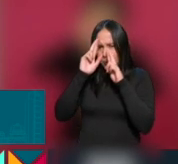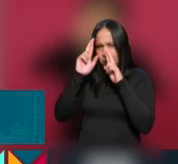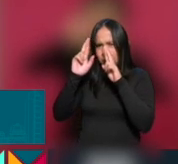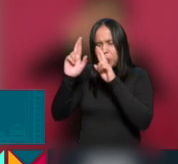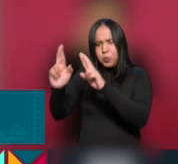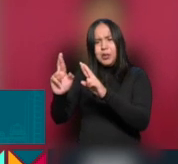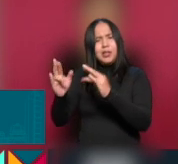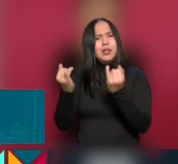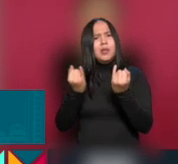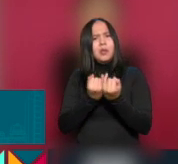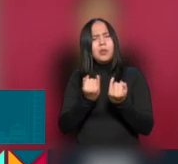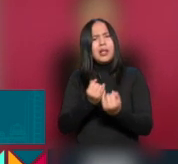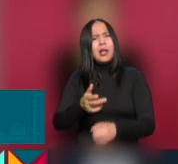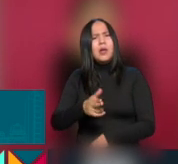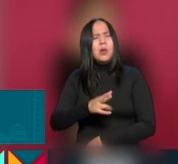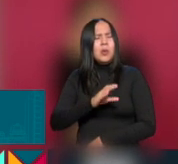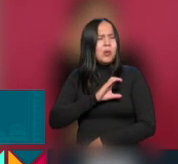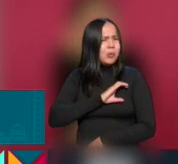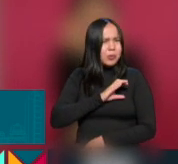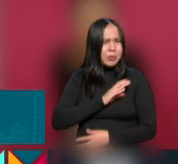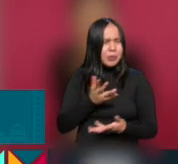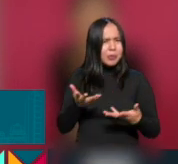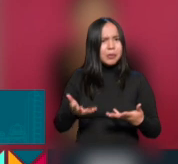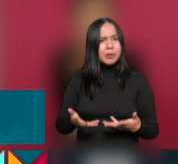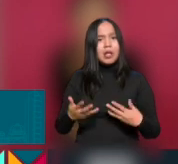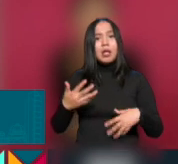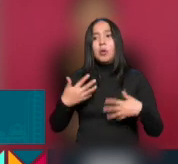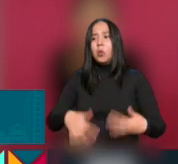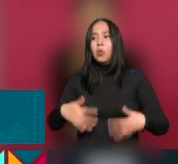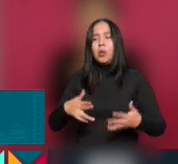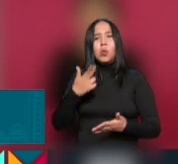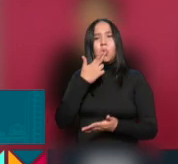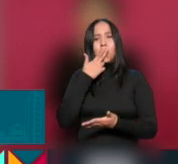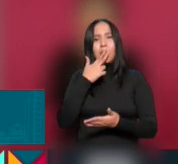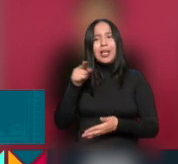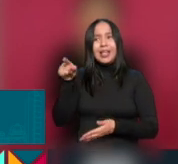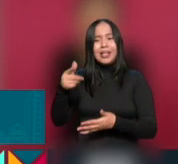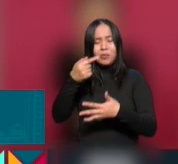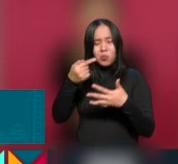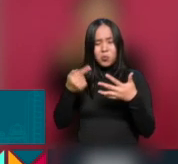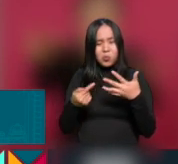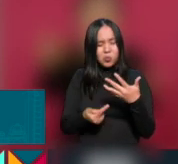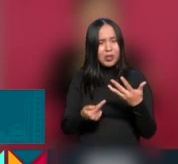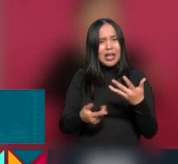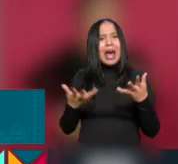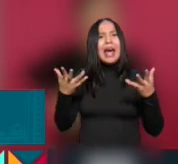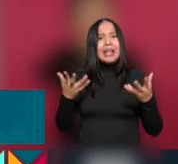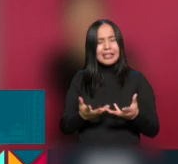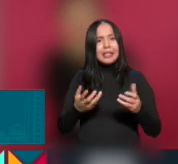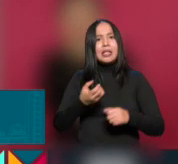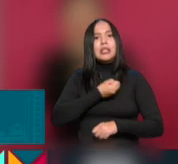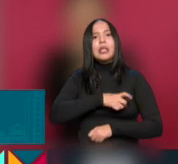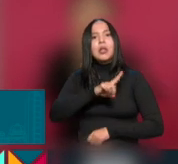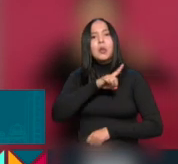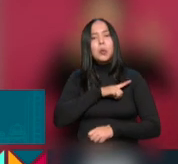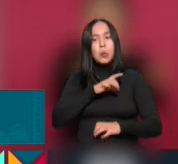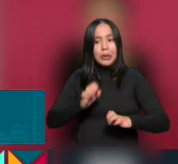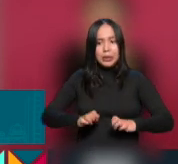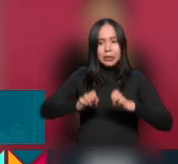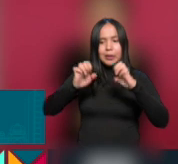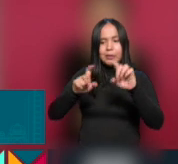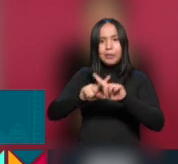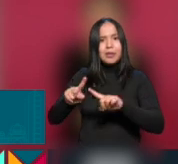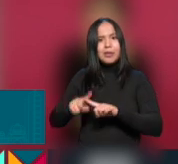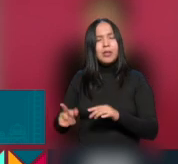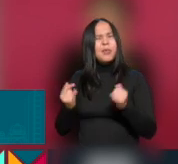y estimamos mucho lo que usted ha hecho, no sólo en infraestructura de salud, sino lo